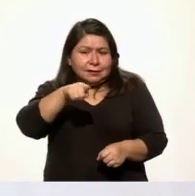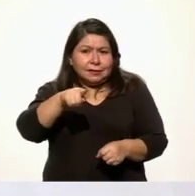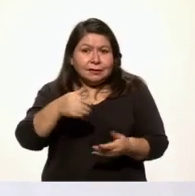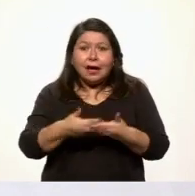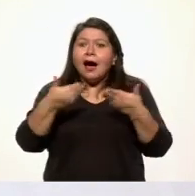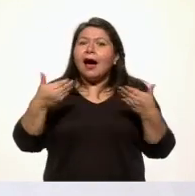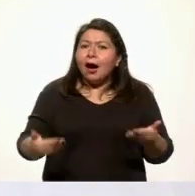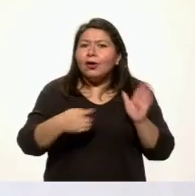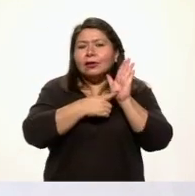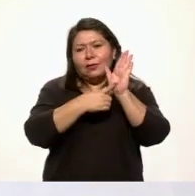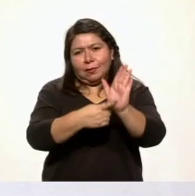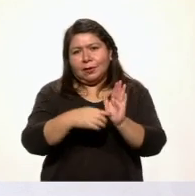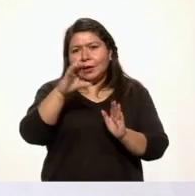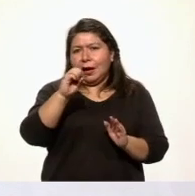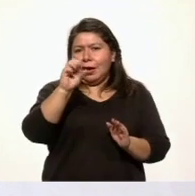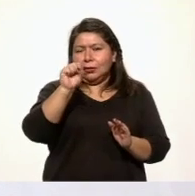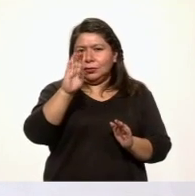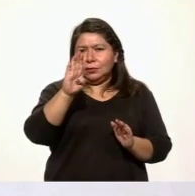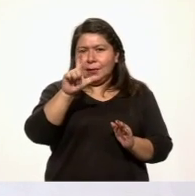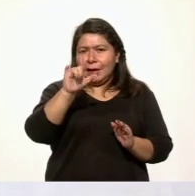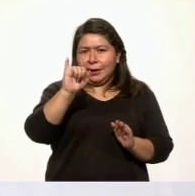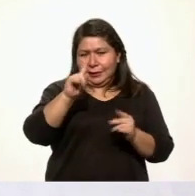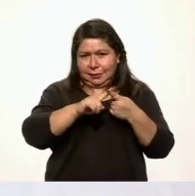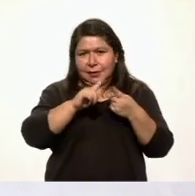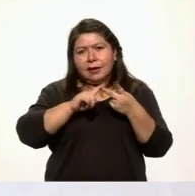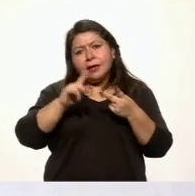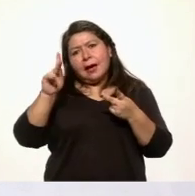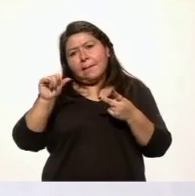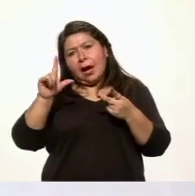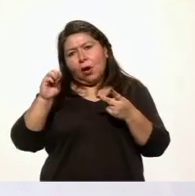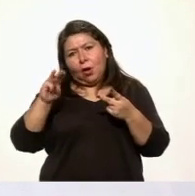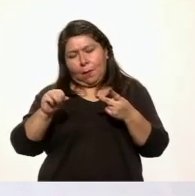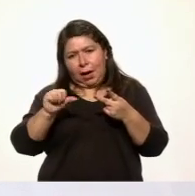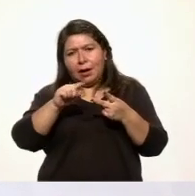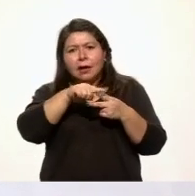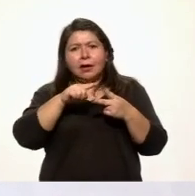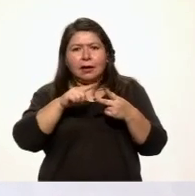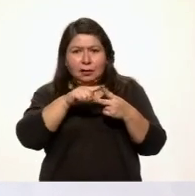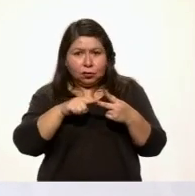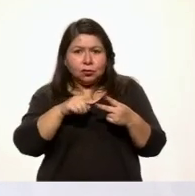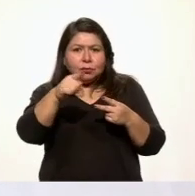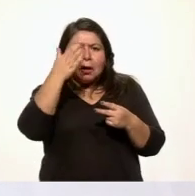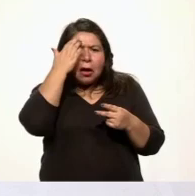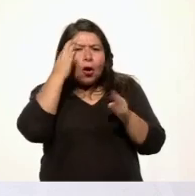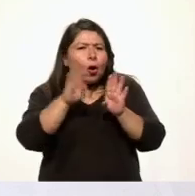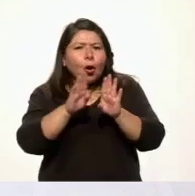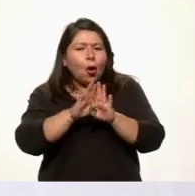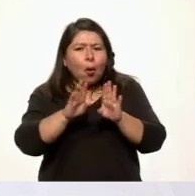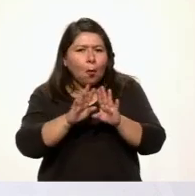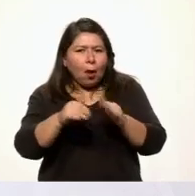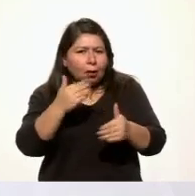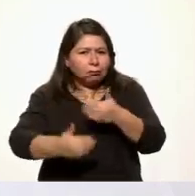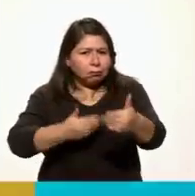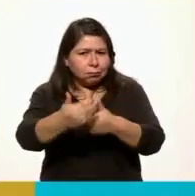a Osbelit y a Paloma para descubrir qué es lo que han hecho para destacar. ¡Veamos juntos el siguiente